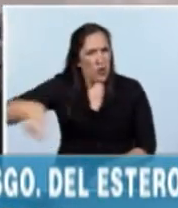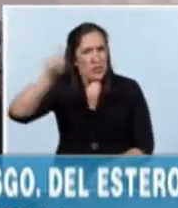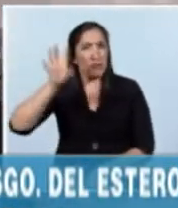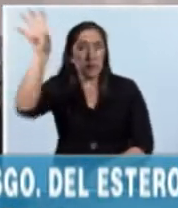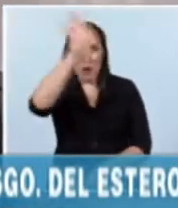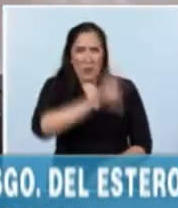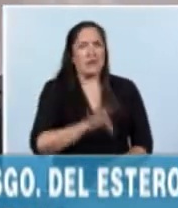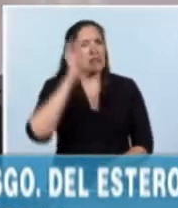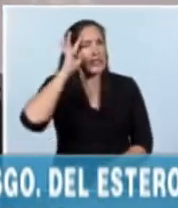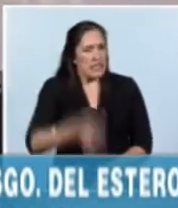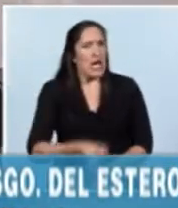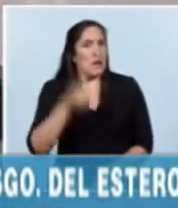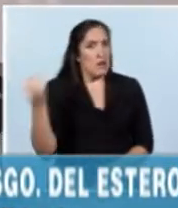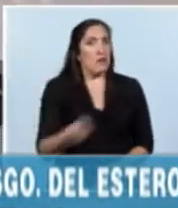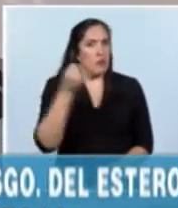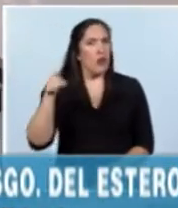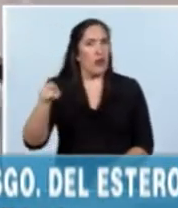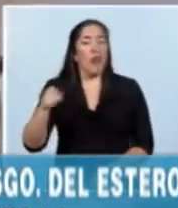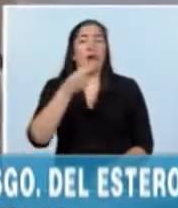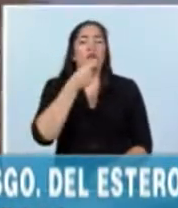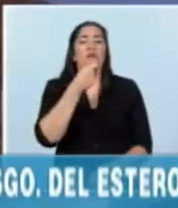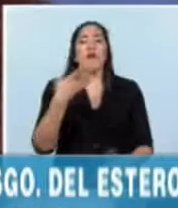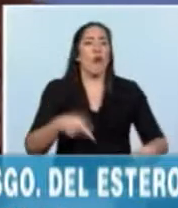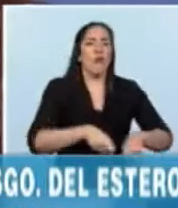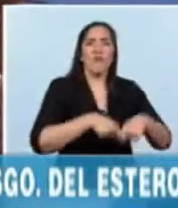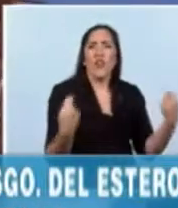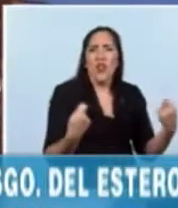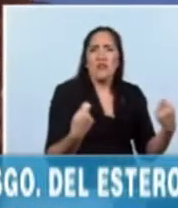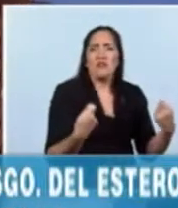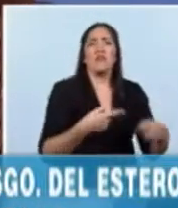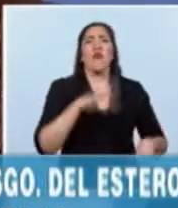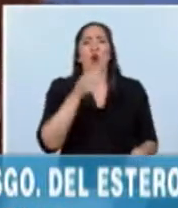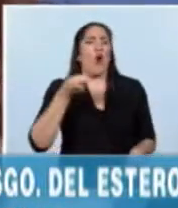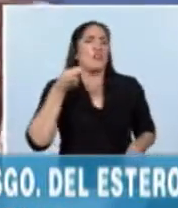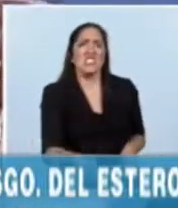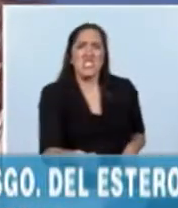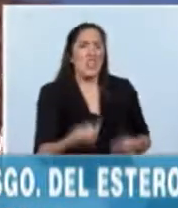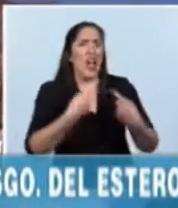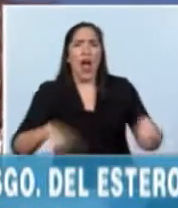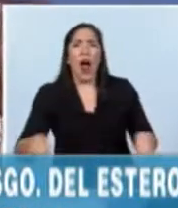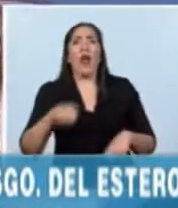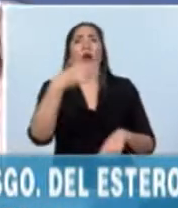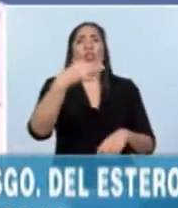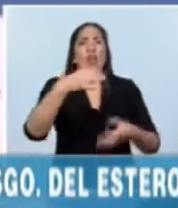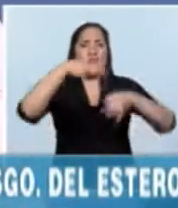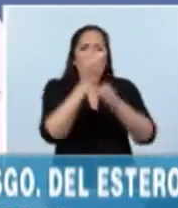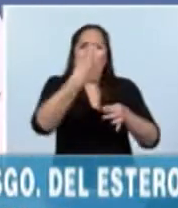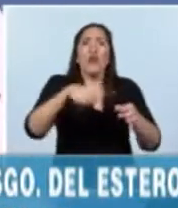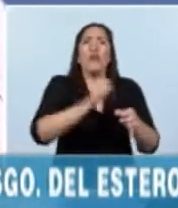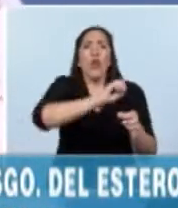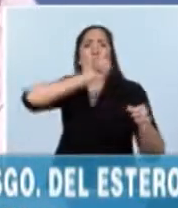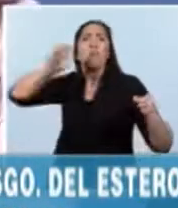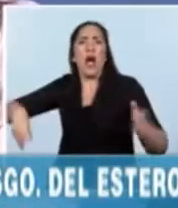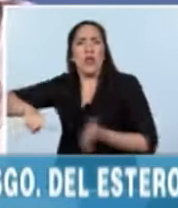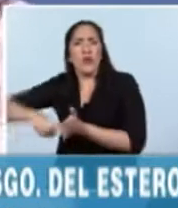tenían que enviar las muestras en el caso de una violación de un crimen a Buenos Aires o a la plata